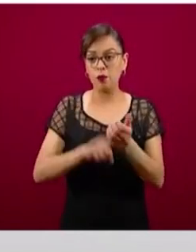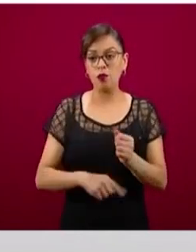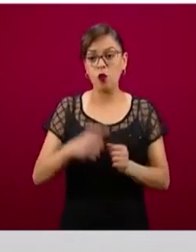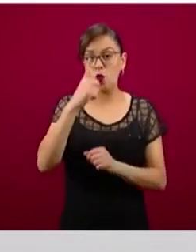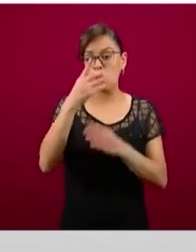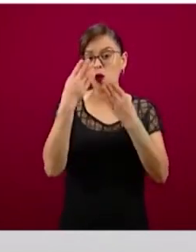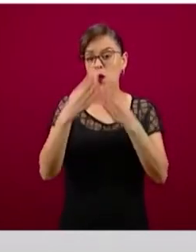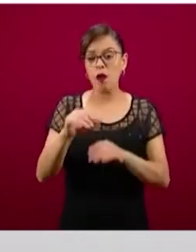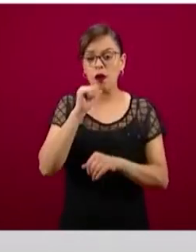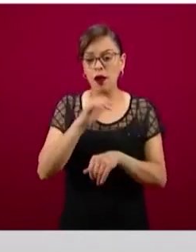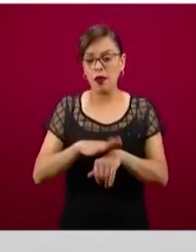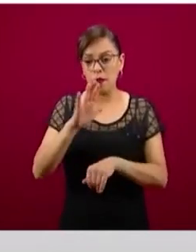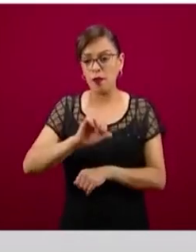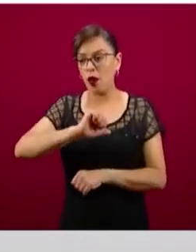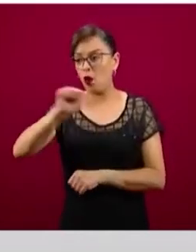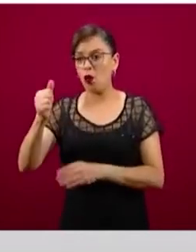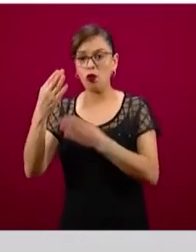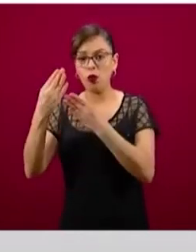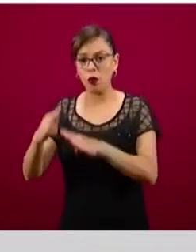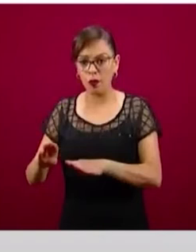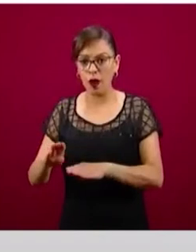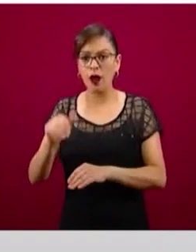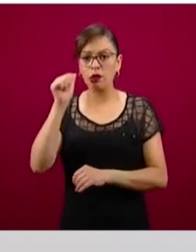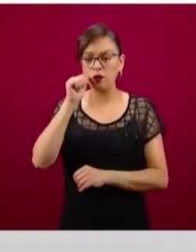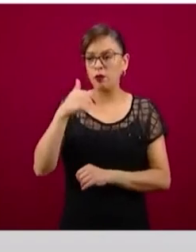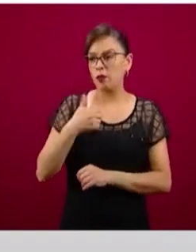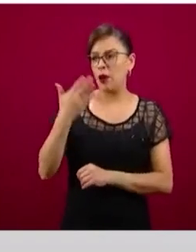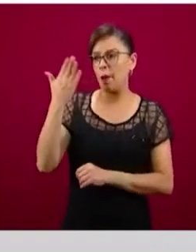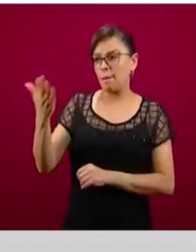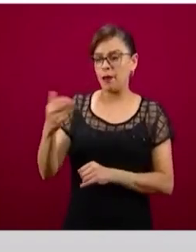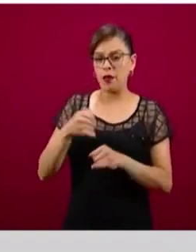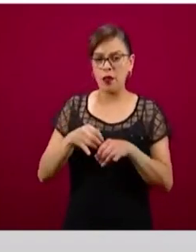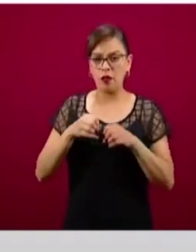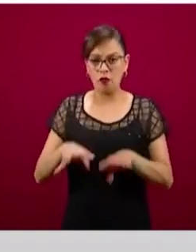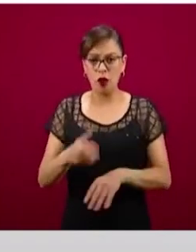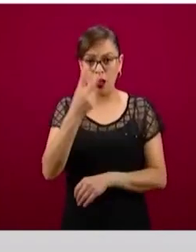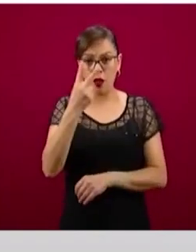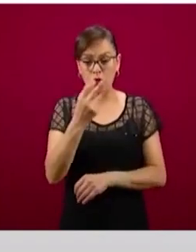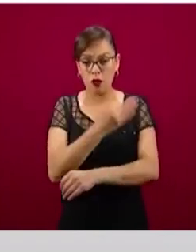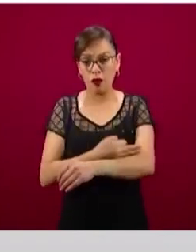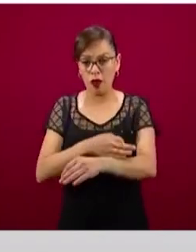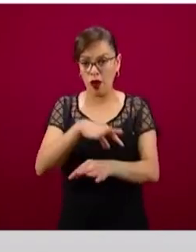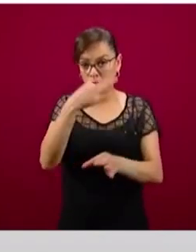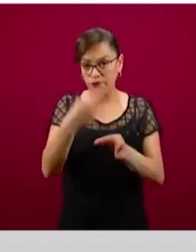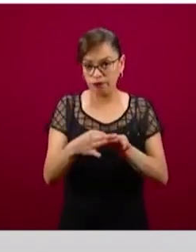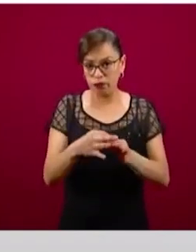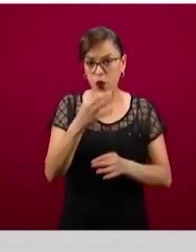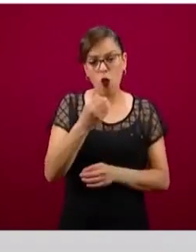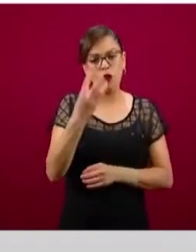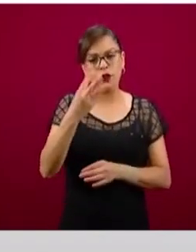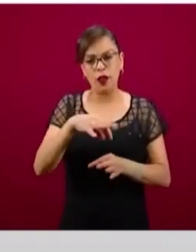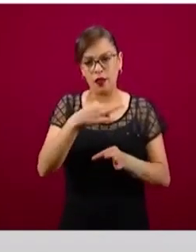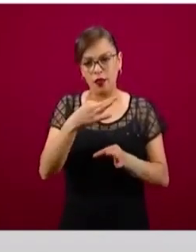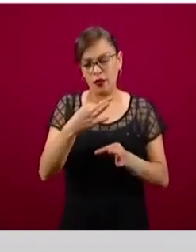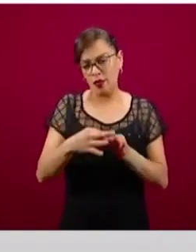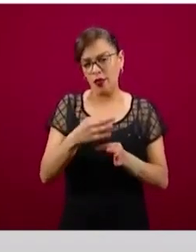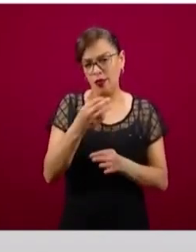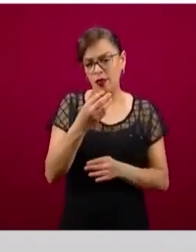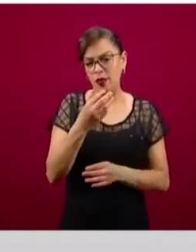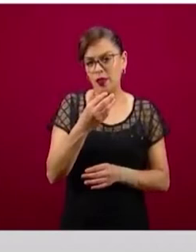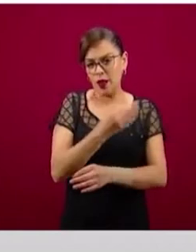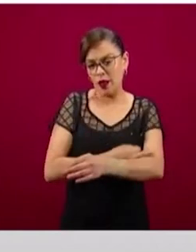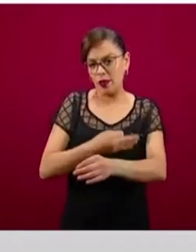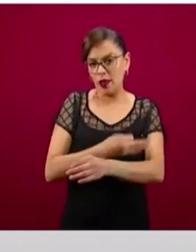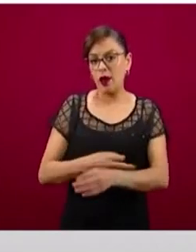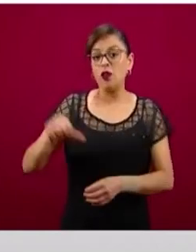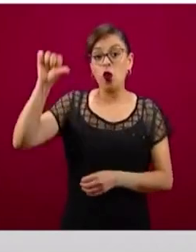otros dos generalmente les pedimos nosotros el corte de las dos de la tarde o de las tres de la tarde, el día de hoy no los van a entregar hasta las